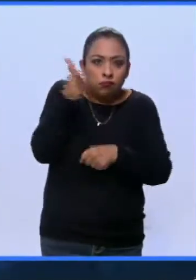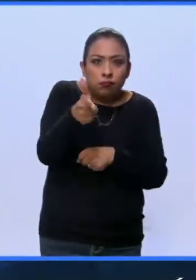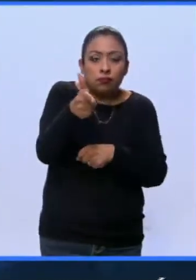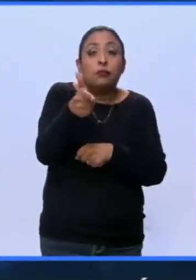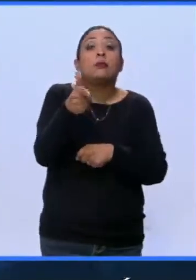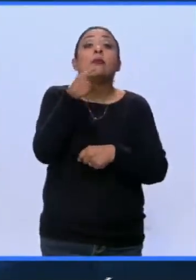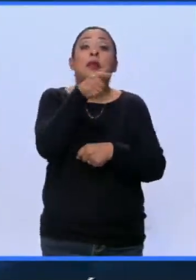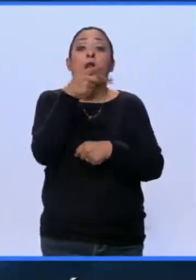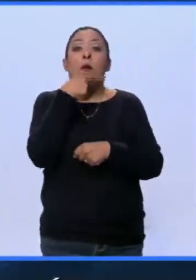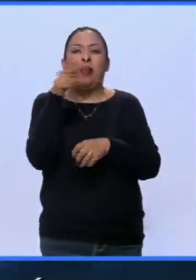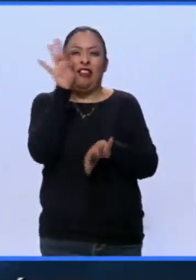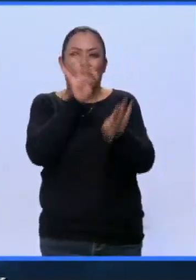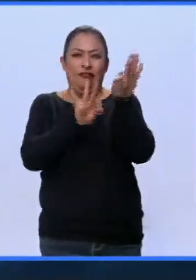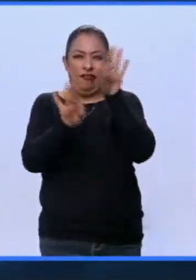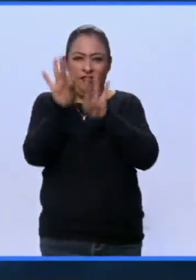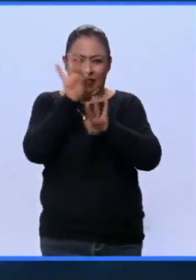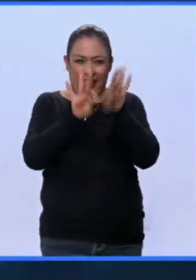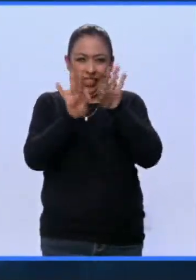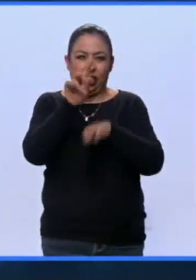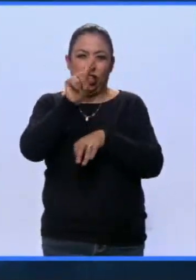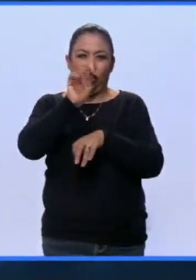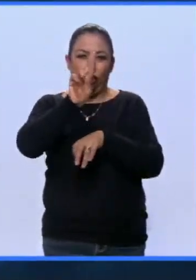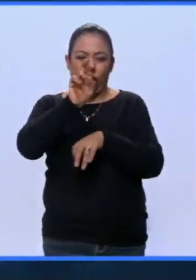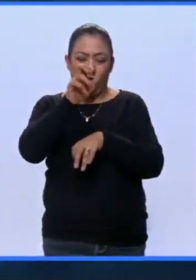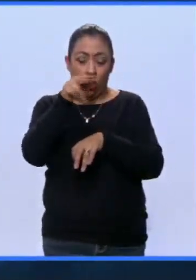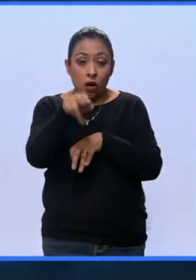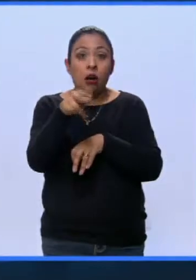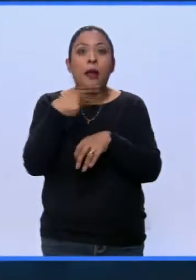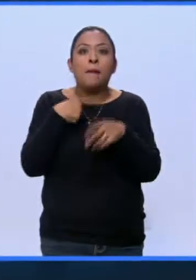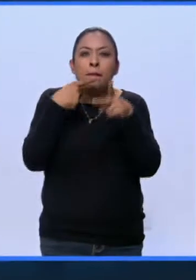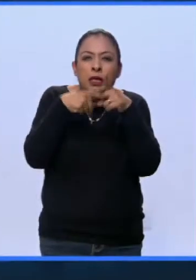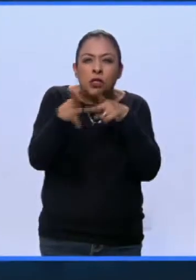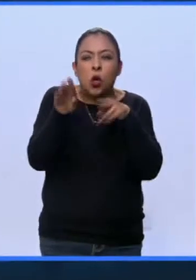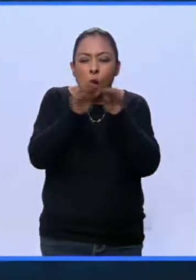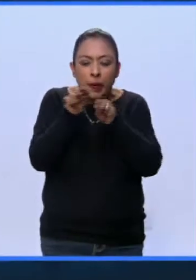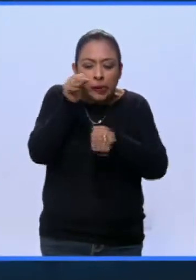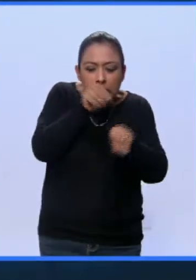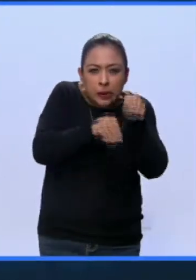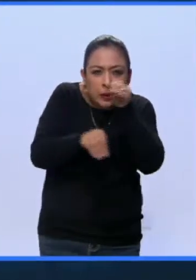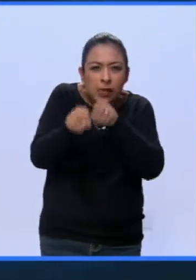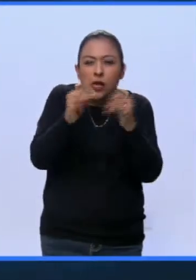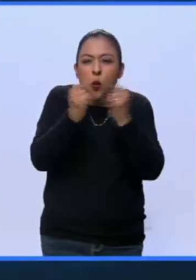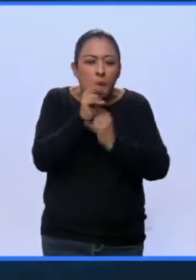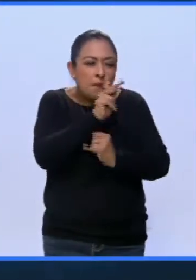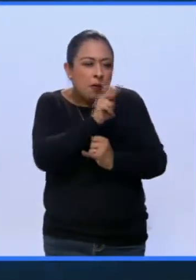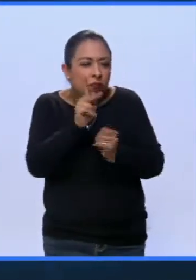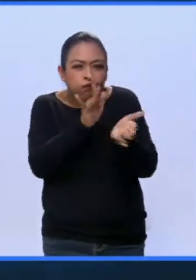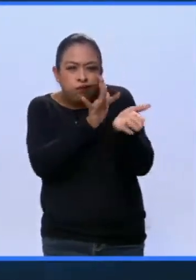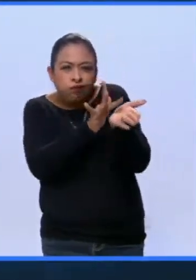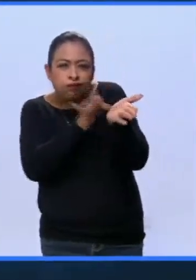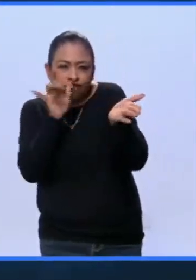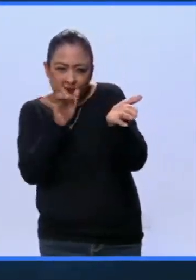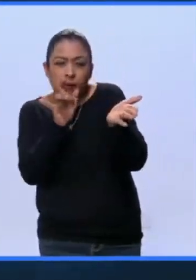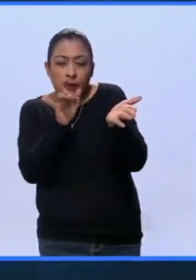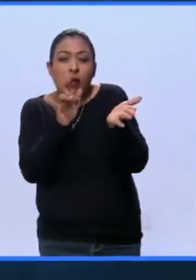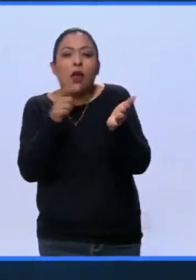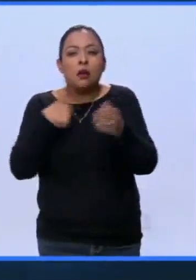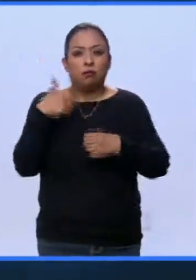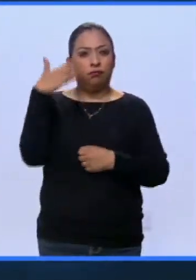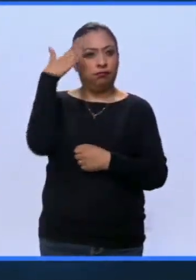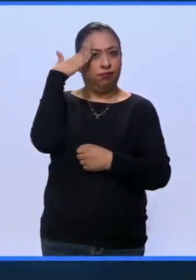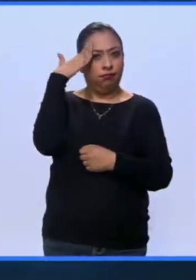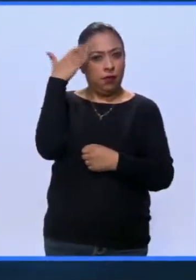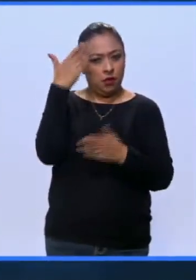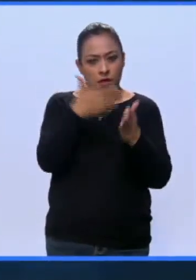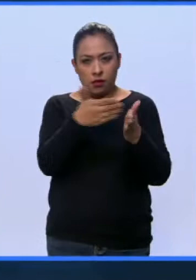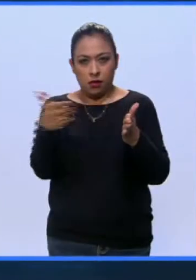El físico teórico Keith Thorne comenzó a trabajar en el diseño de dispositivos similares y Barry Barish lideró la etapa de